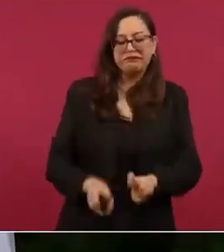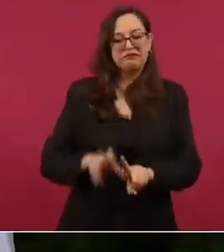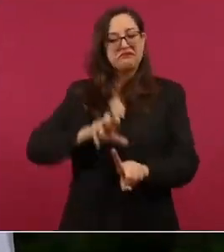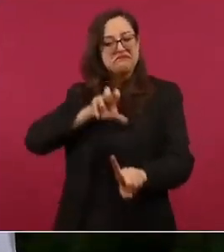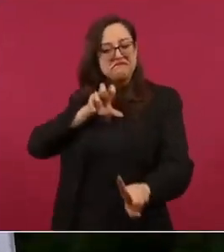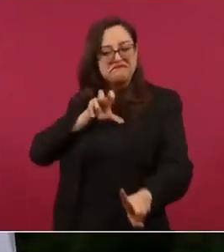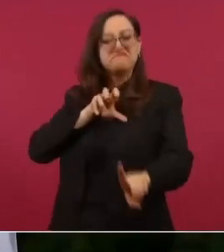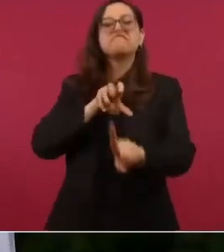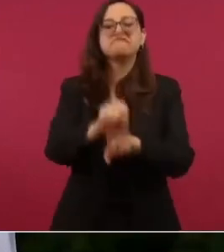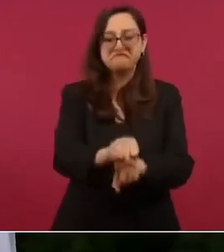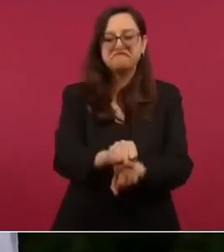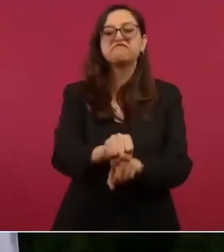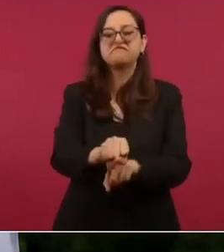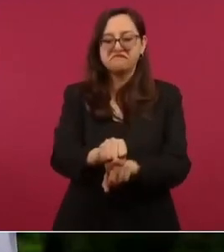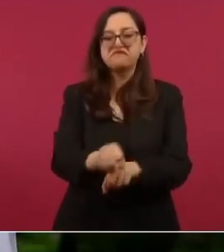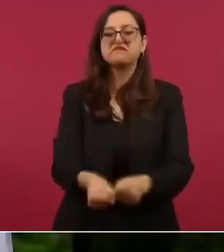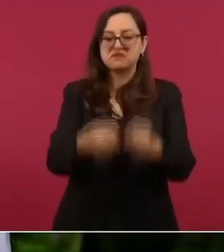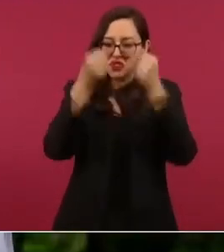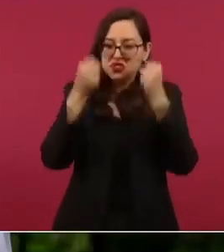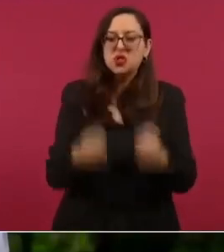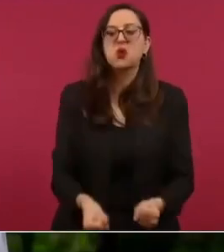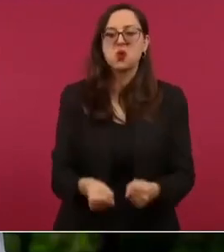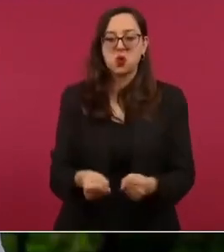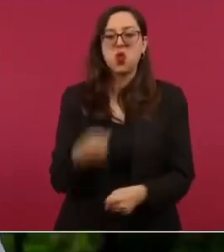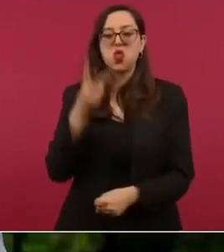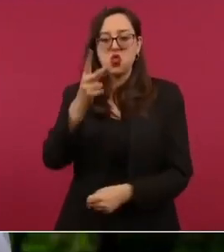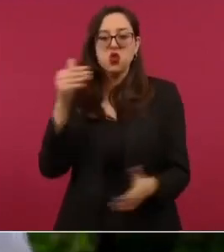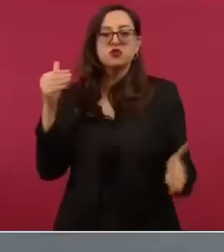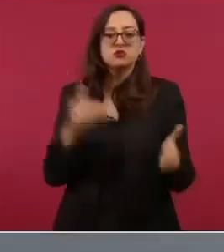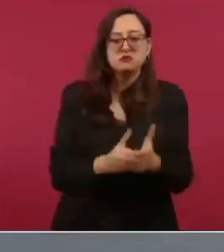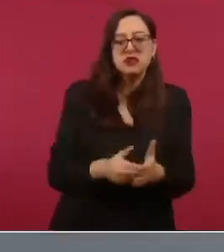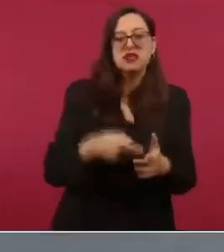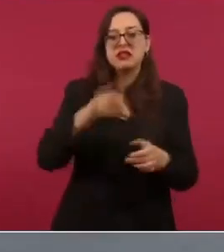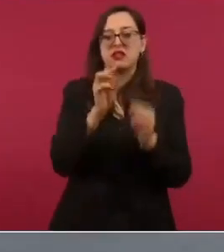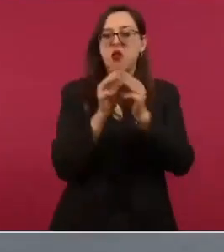kilómetros de vías férreas para trenes de pasajeros